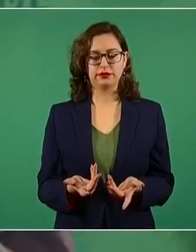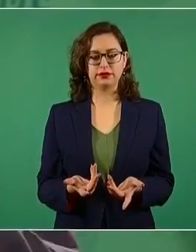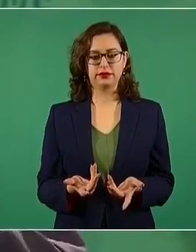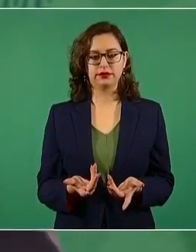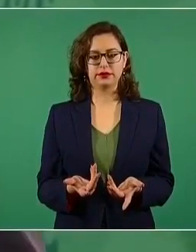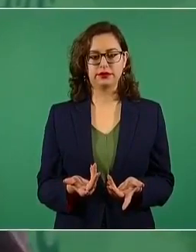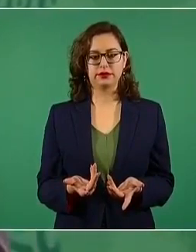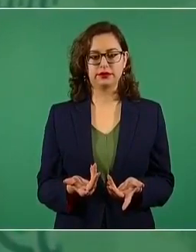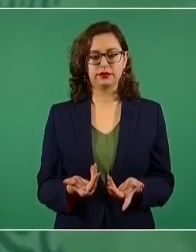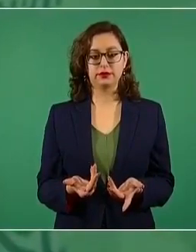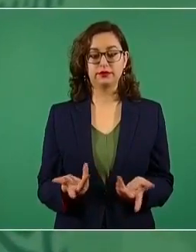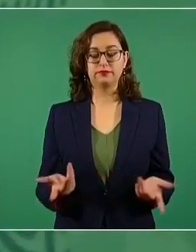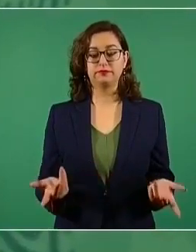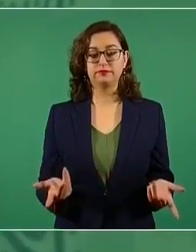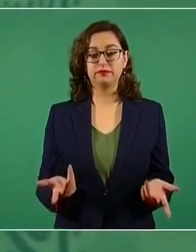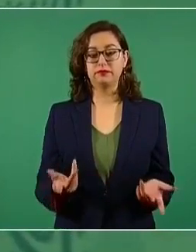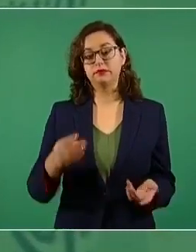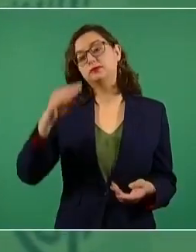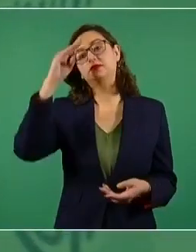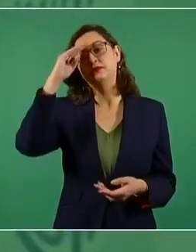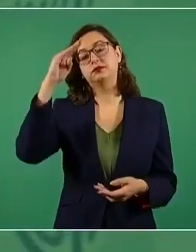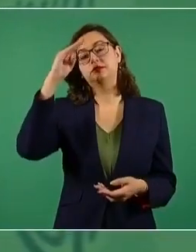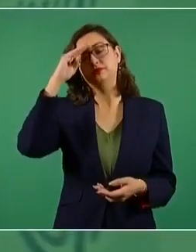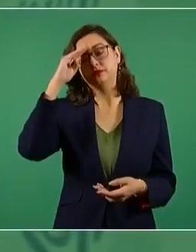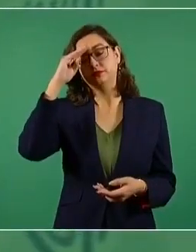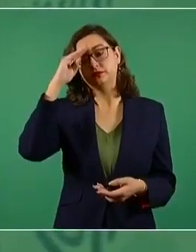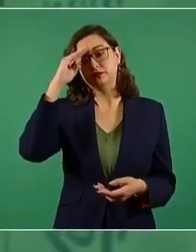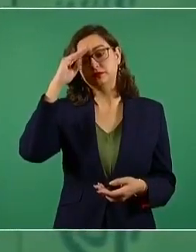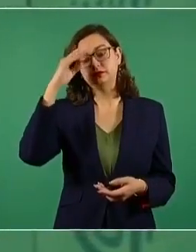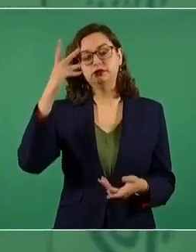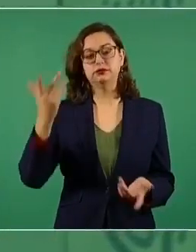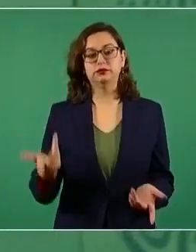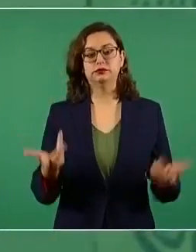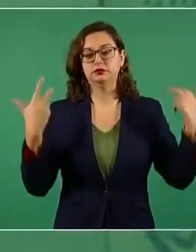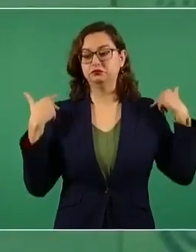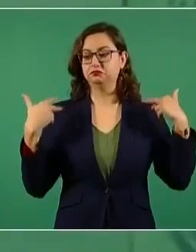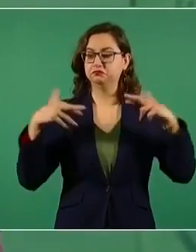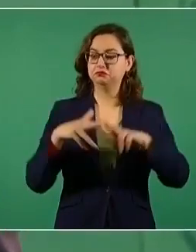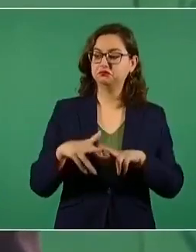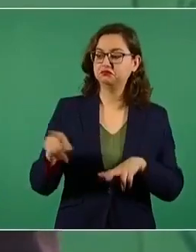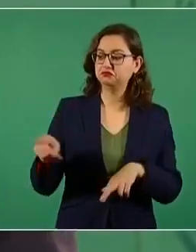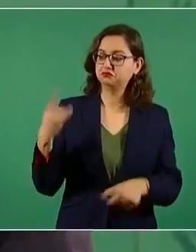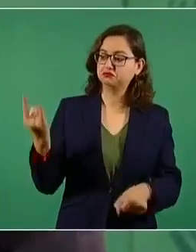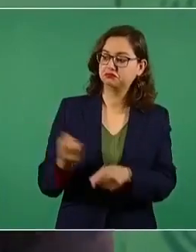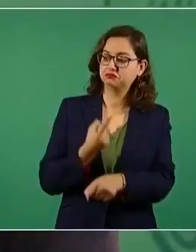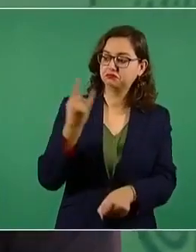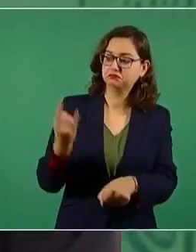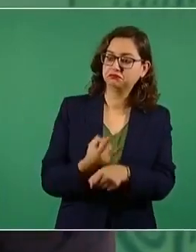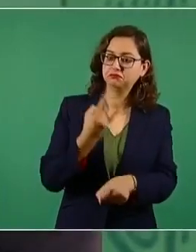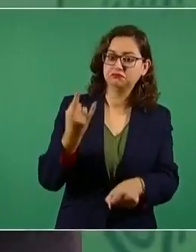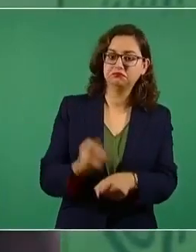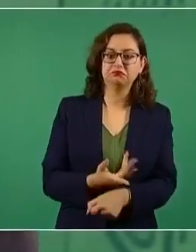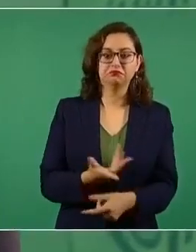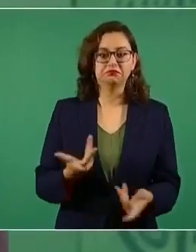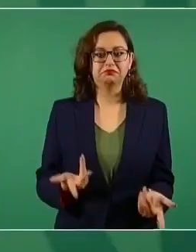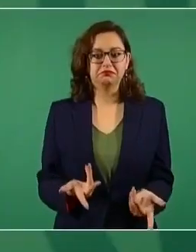Imagínense un maestro que no cumple con su responsabilidad, ¿cómo va a decir